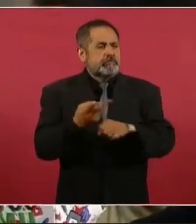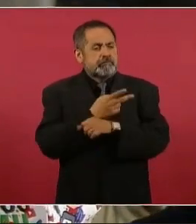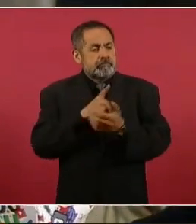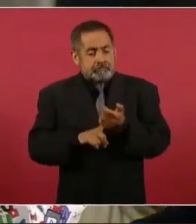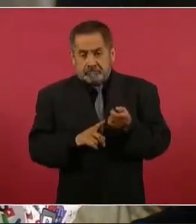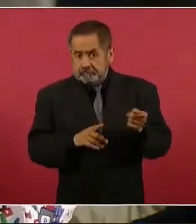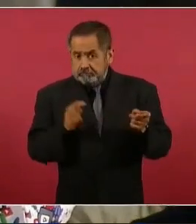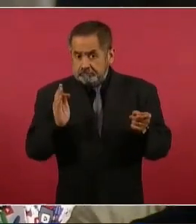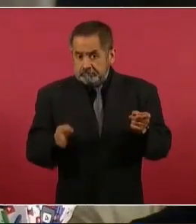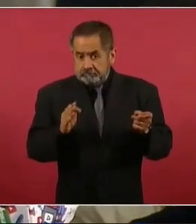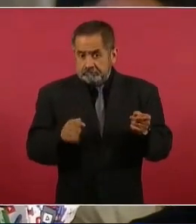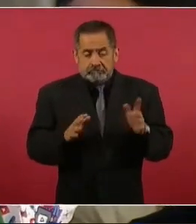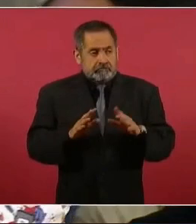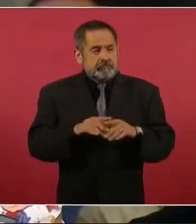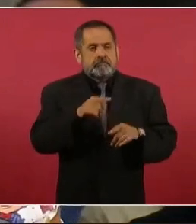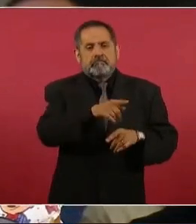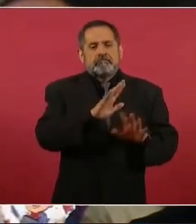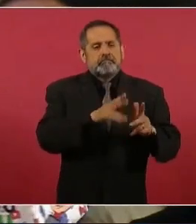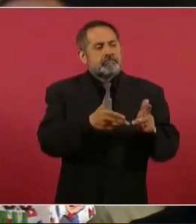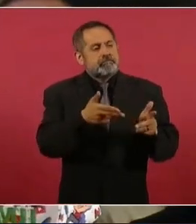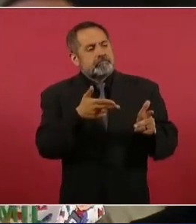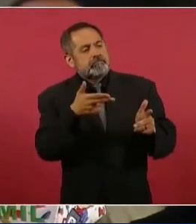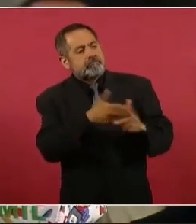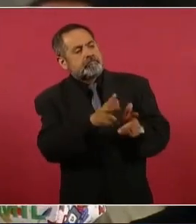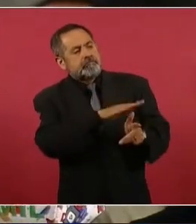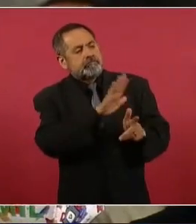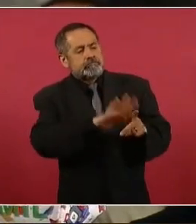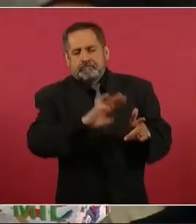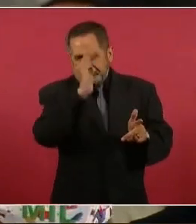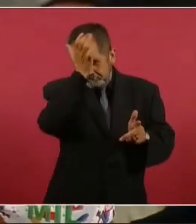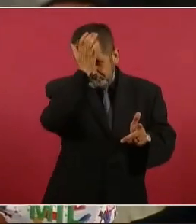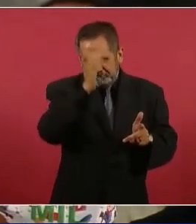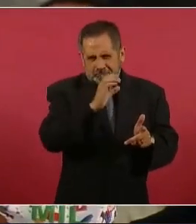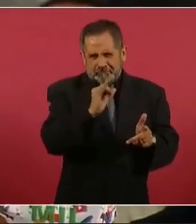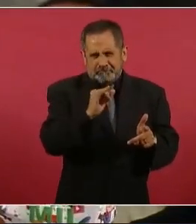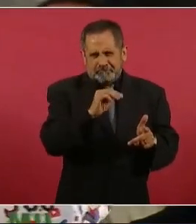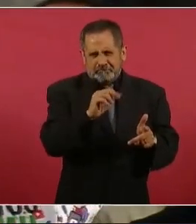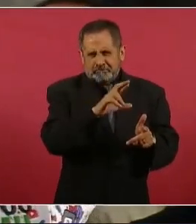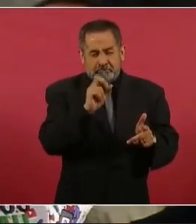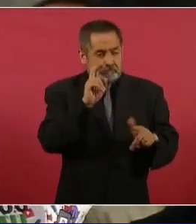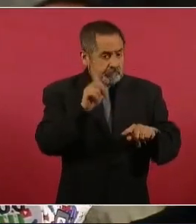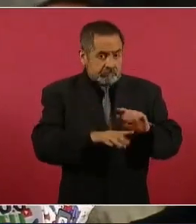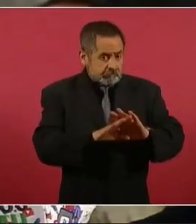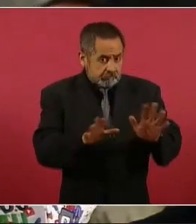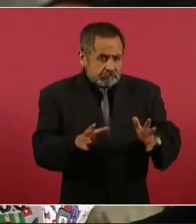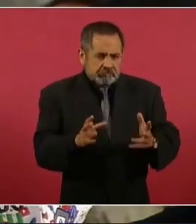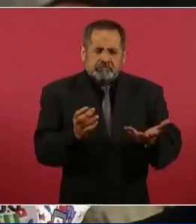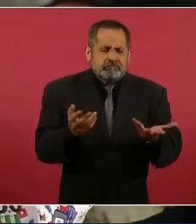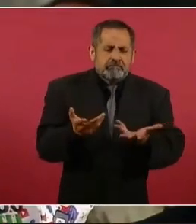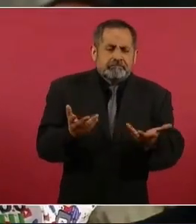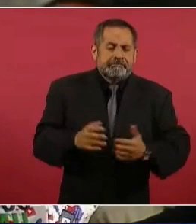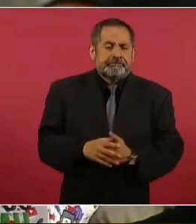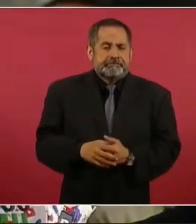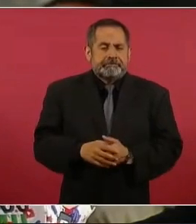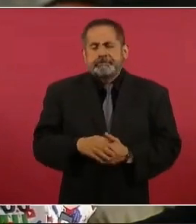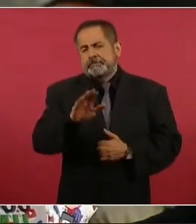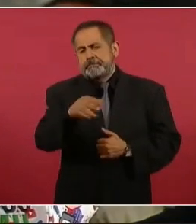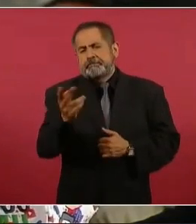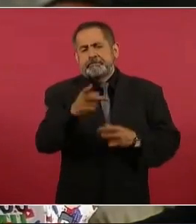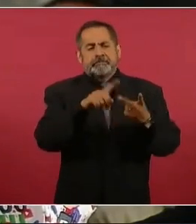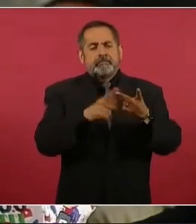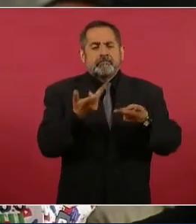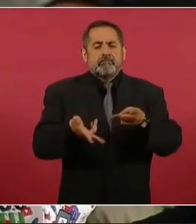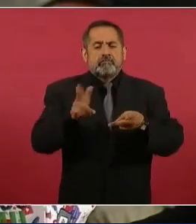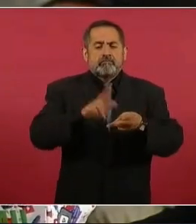aceptarlo de dejar de cazar el borrego cimarrón. Y también de Sonora, preguntarle cuándo va entrar en operaciones el hospital de